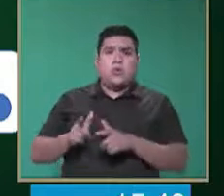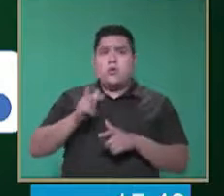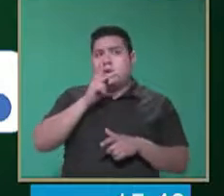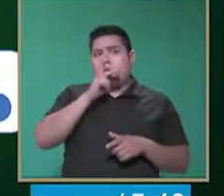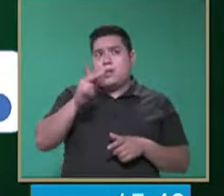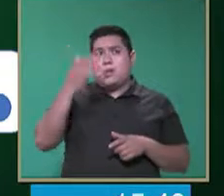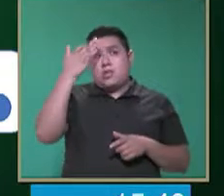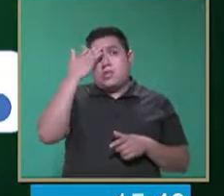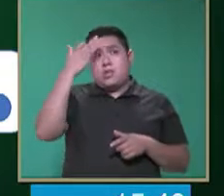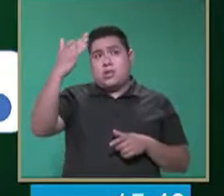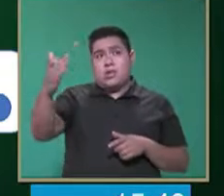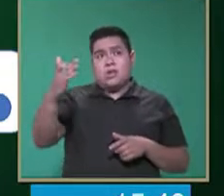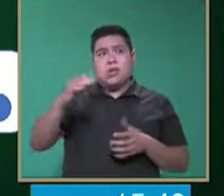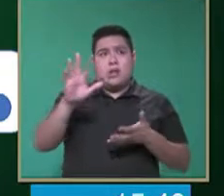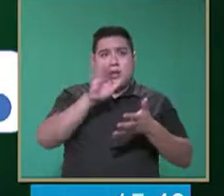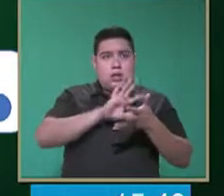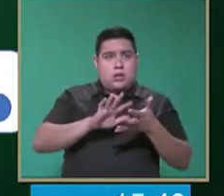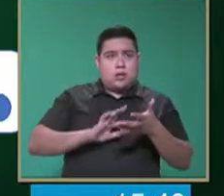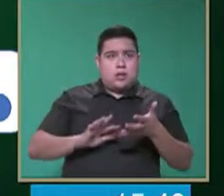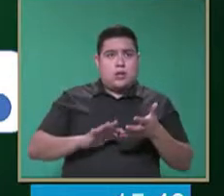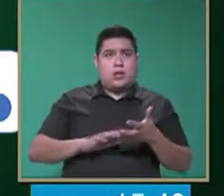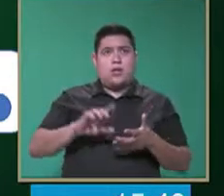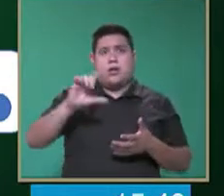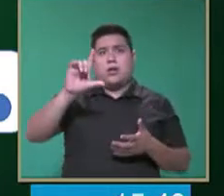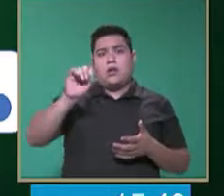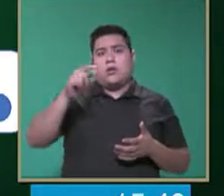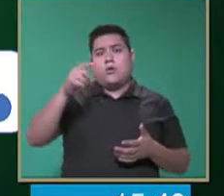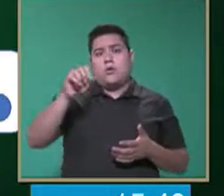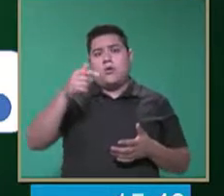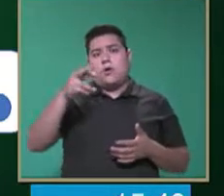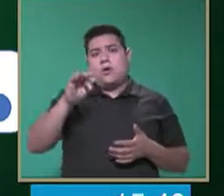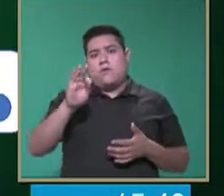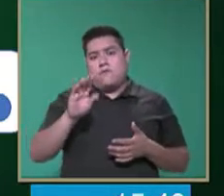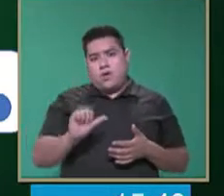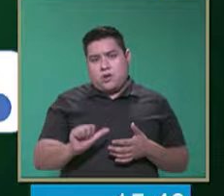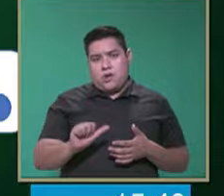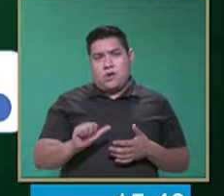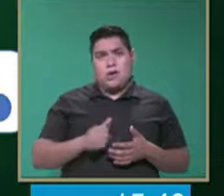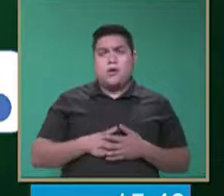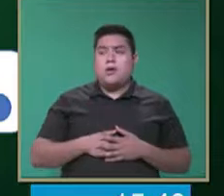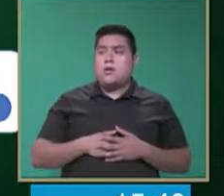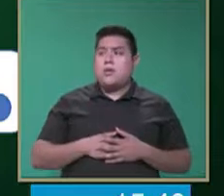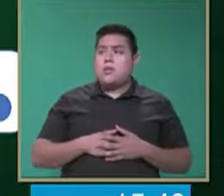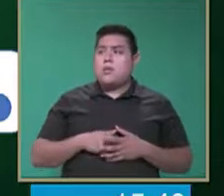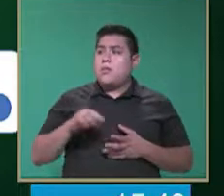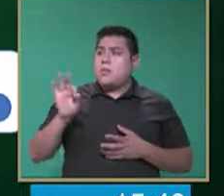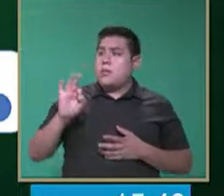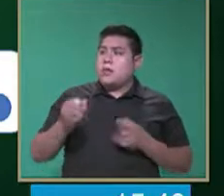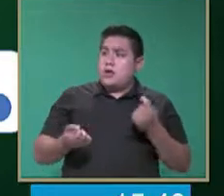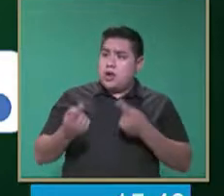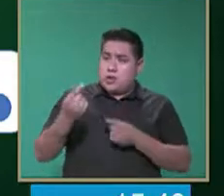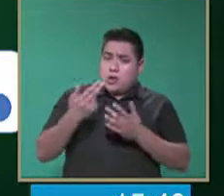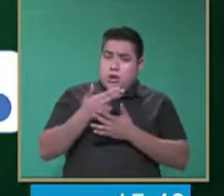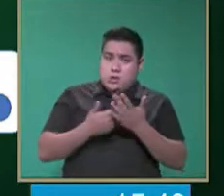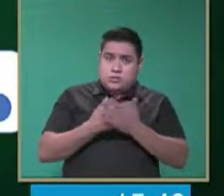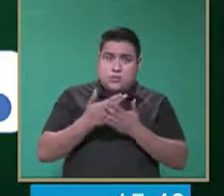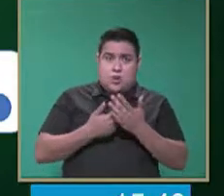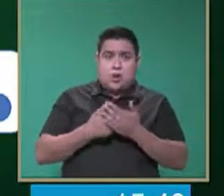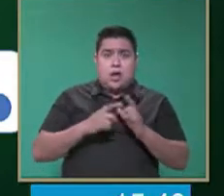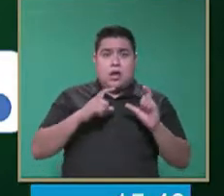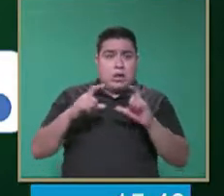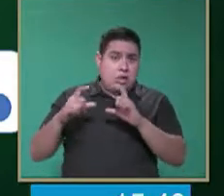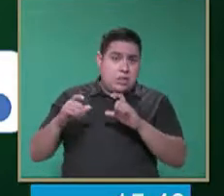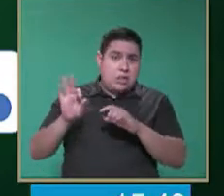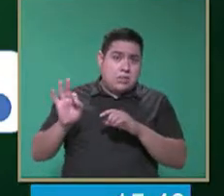tiempo, enseñanza de la lectura en fases logográficas, es decir, quizás con algunas láminas que nos digan,